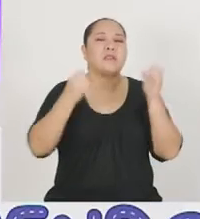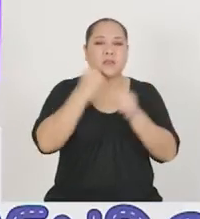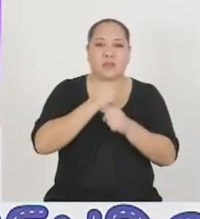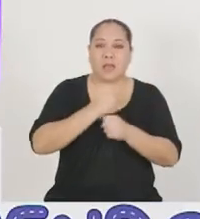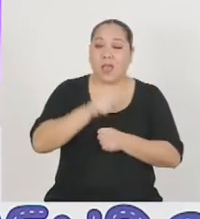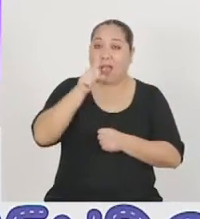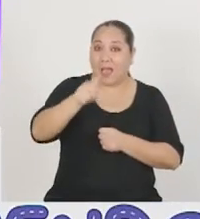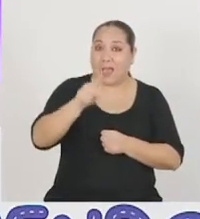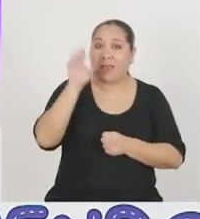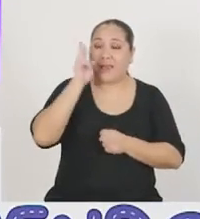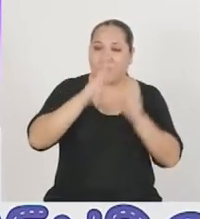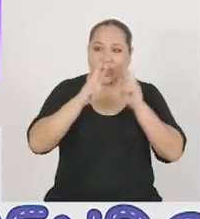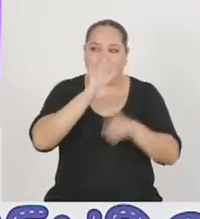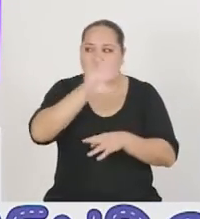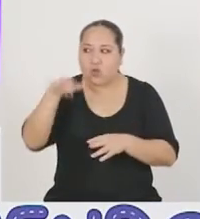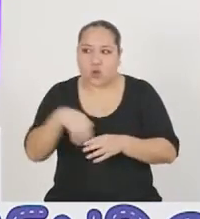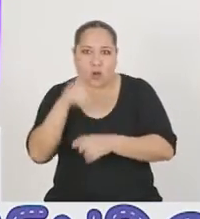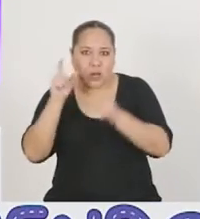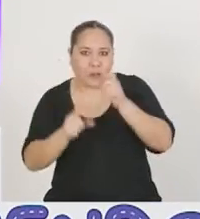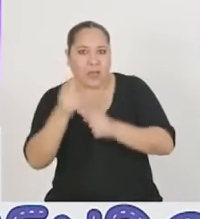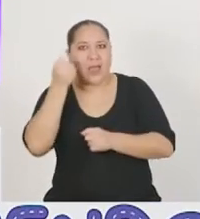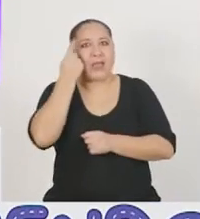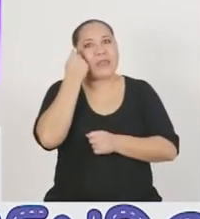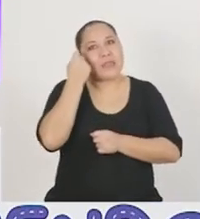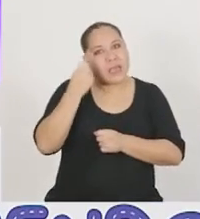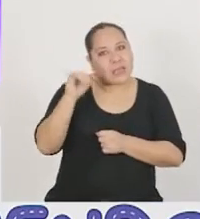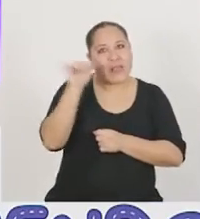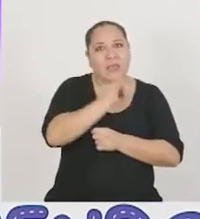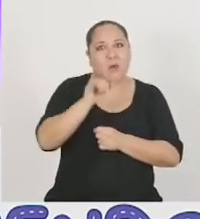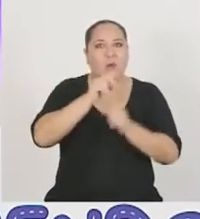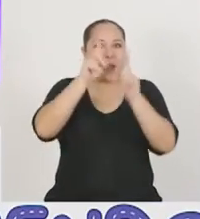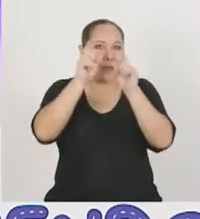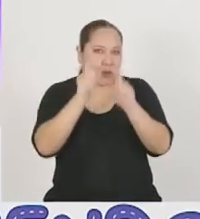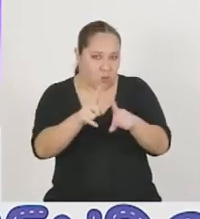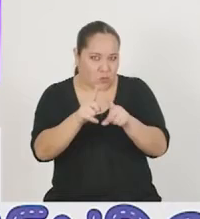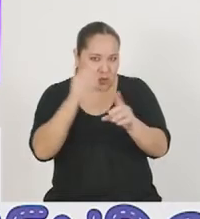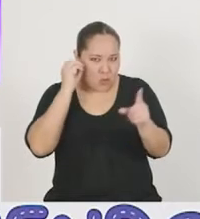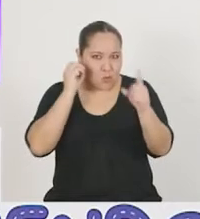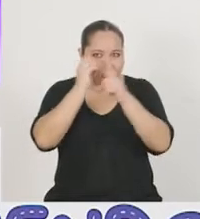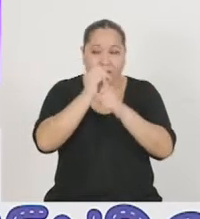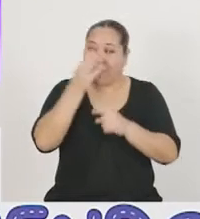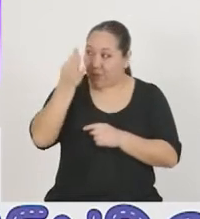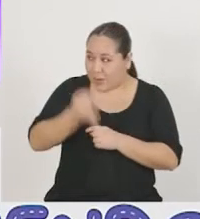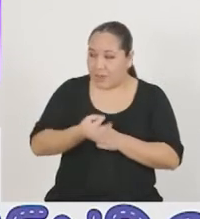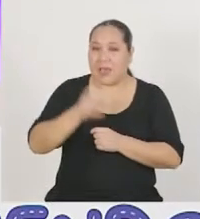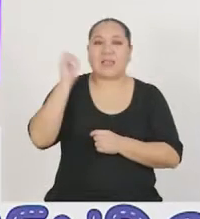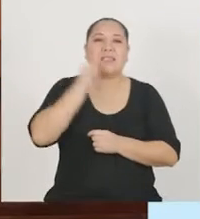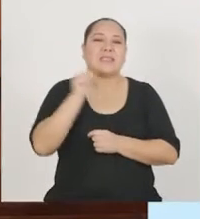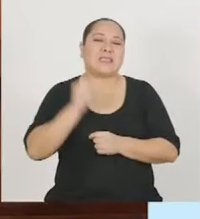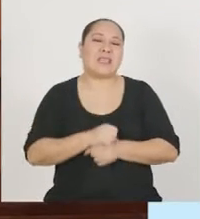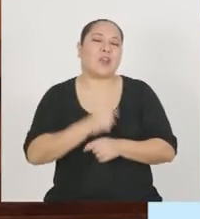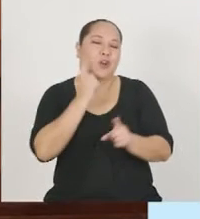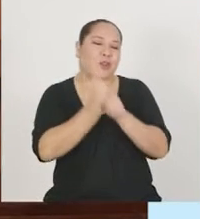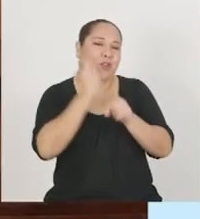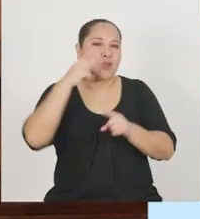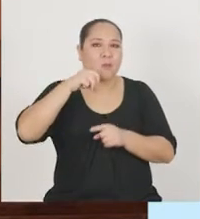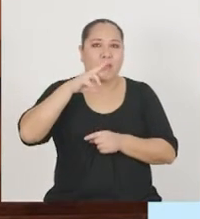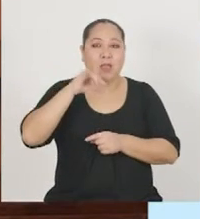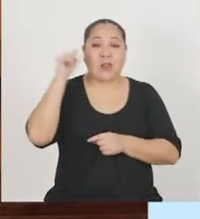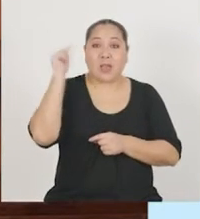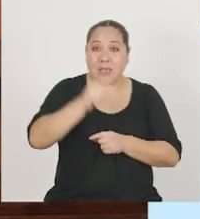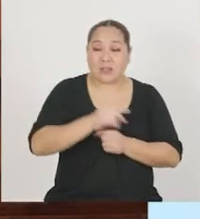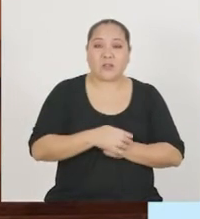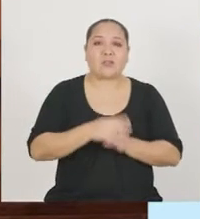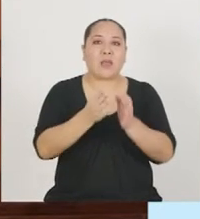trabajar. Y hay que asegurarse de que todos los participantes entiendan del mismo modo la pregunta retadora. ¿No es así? Exacto, Mario.